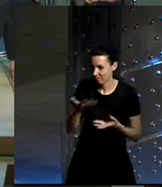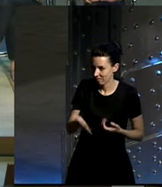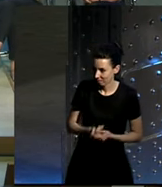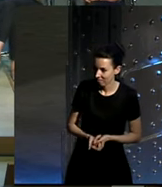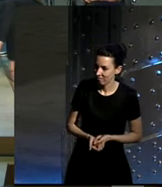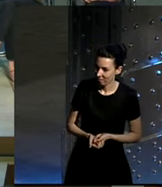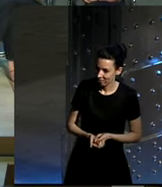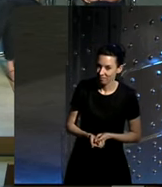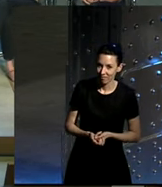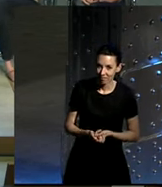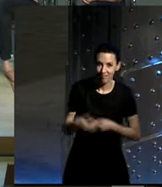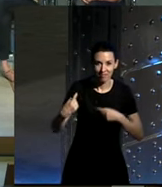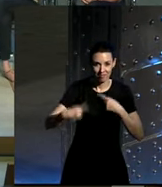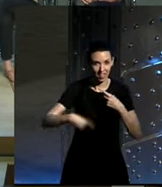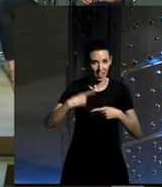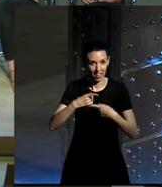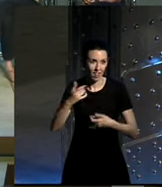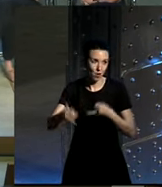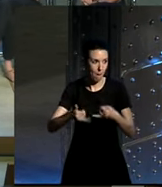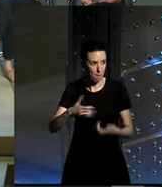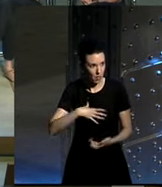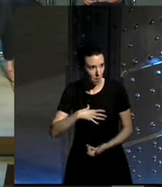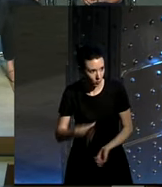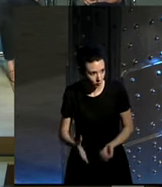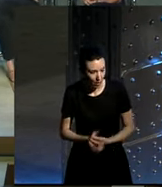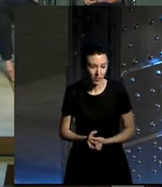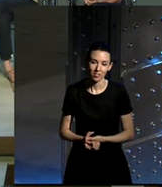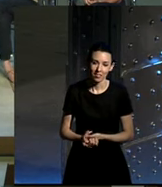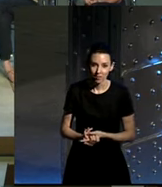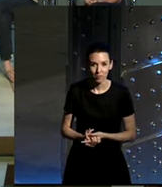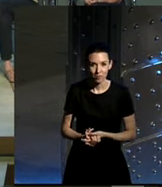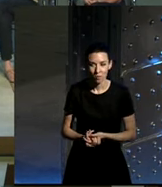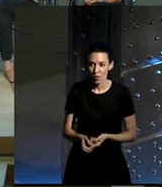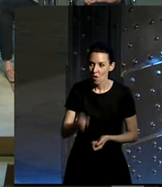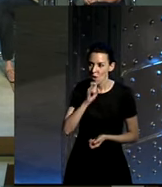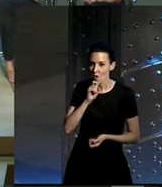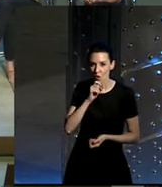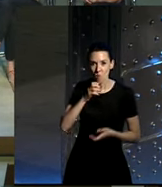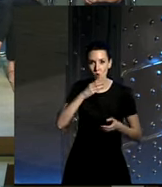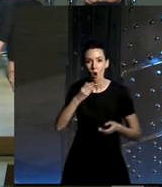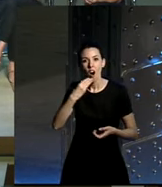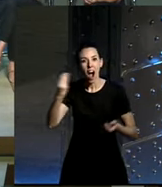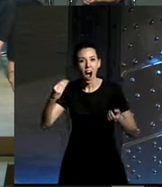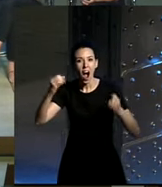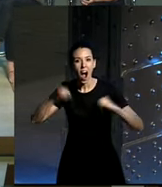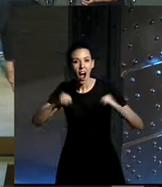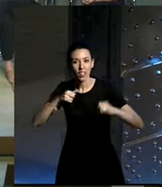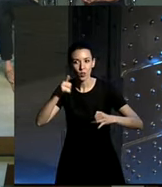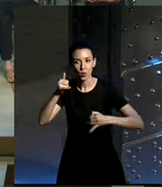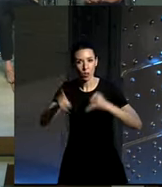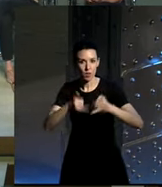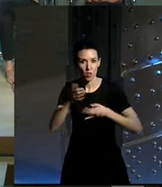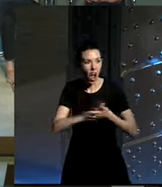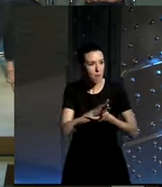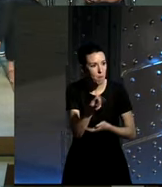la generación como que adultos montando en bici hombre por dios que como que no hay adultos montando en bici si hablamos en pesetas no